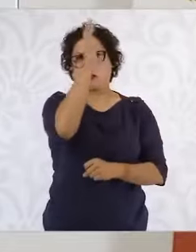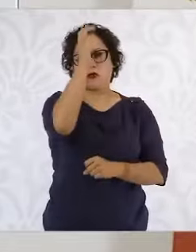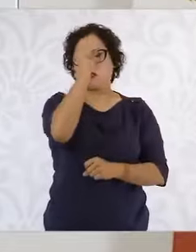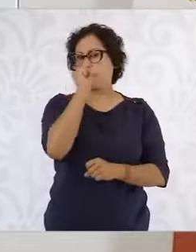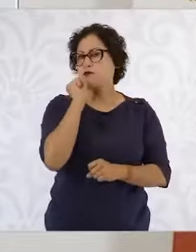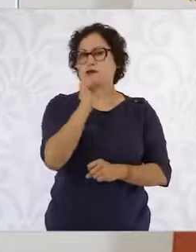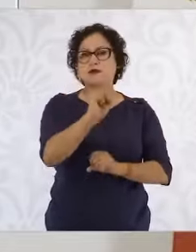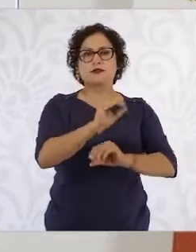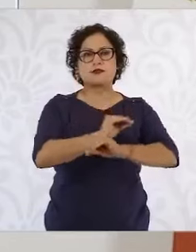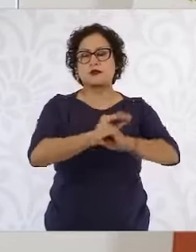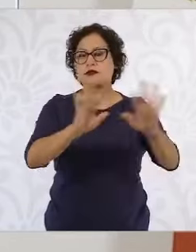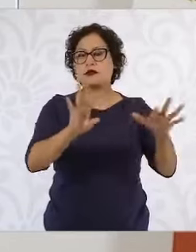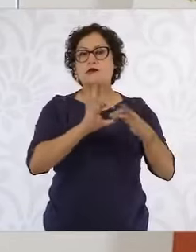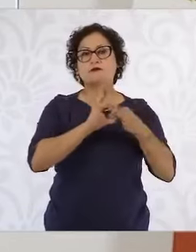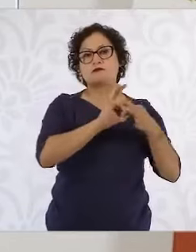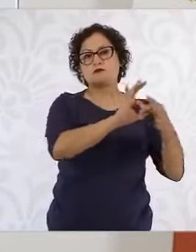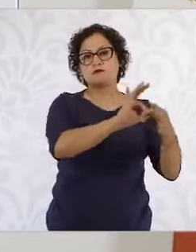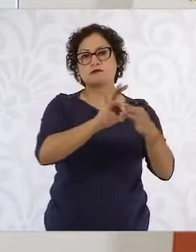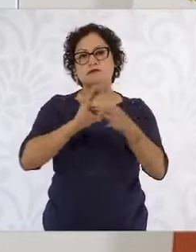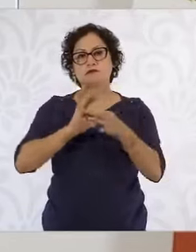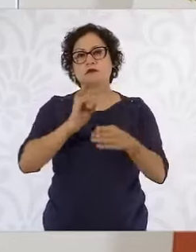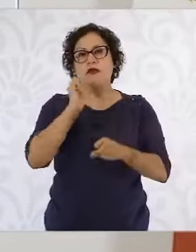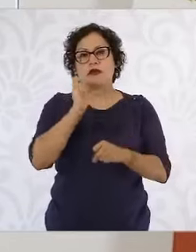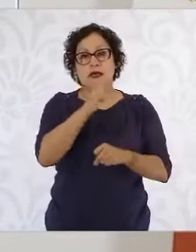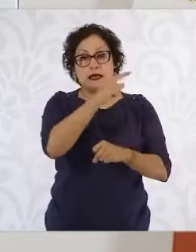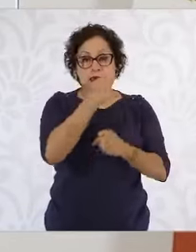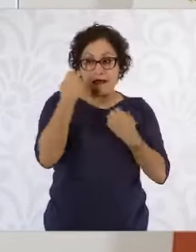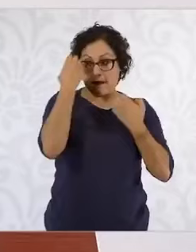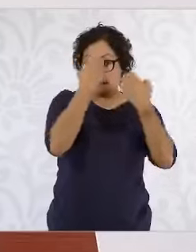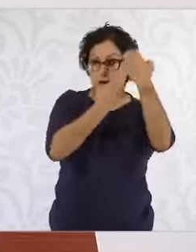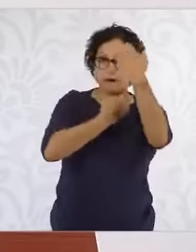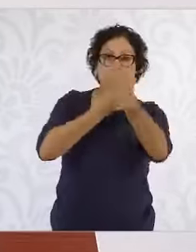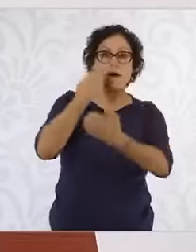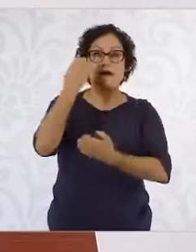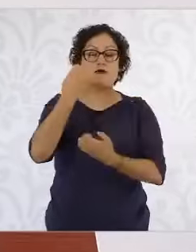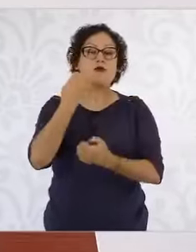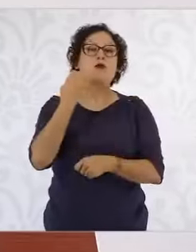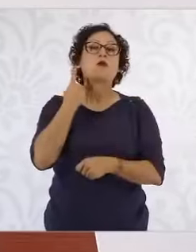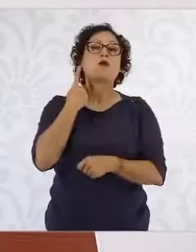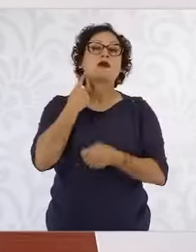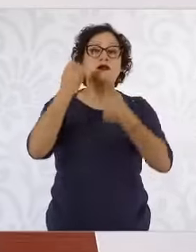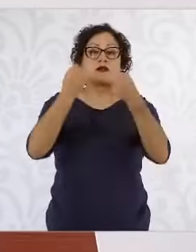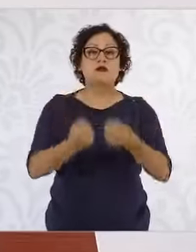valoración de la política de seguridad como lo hizo el embajador.